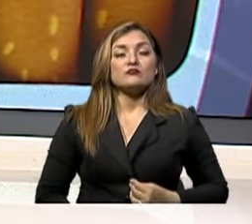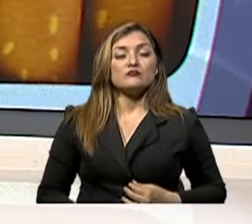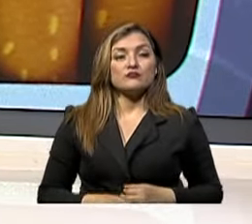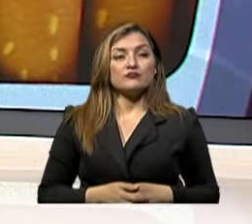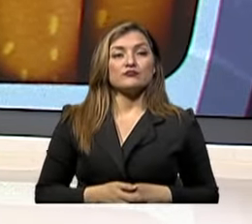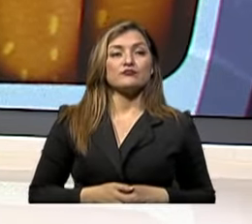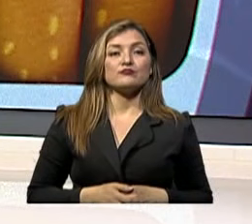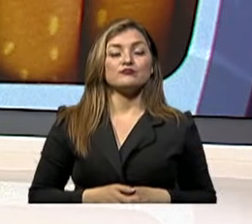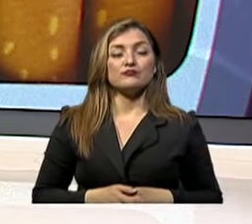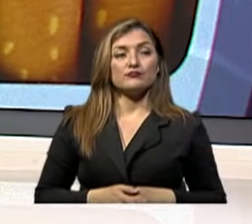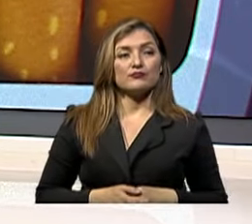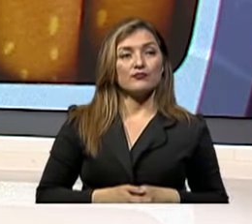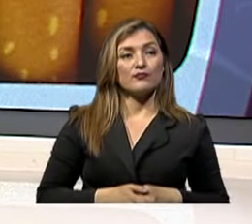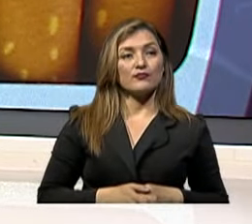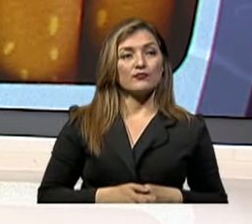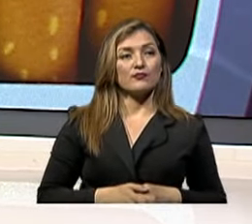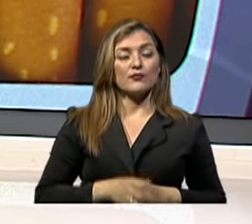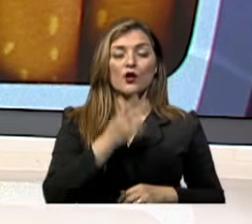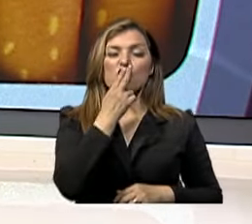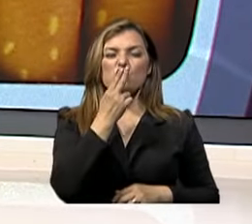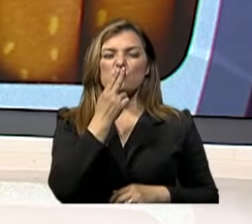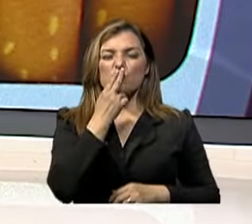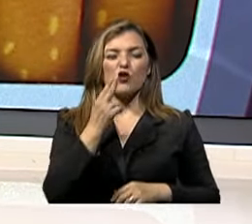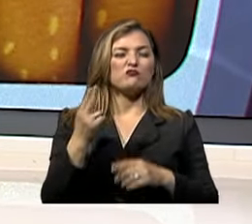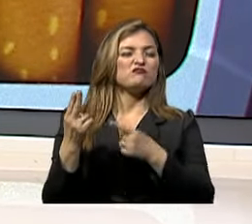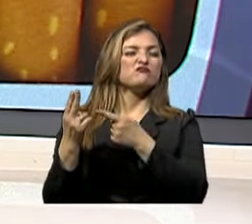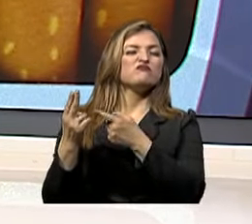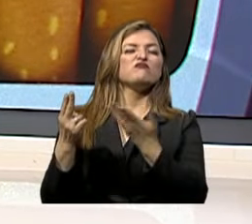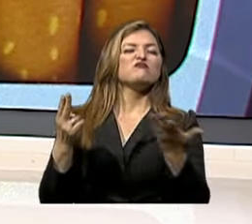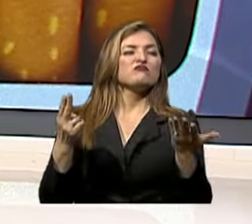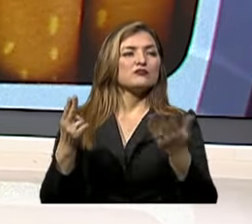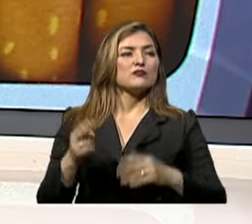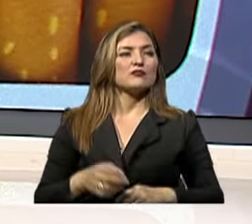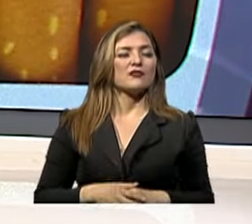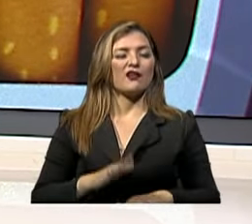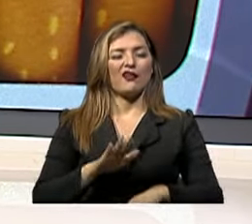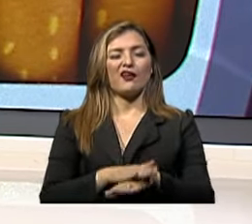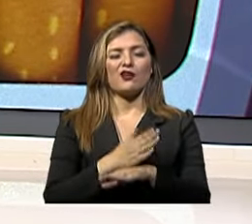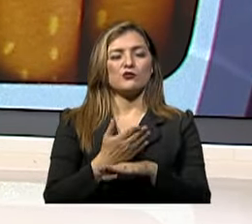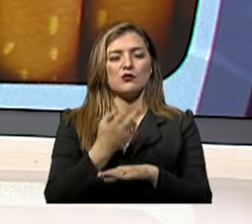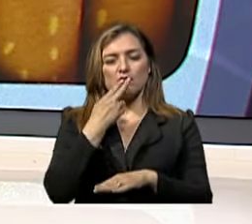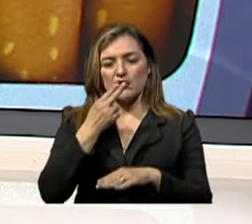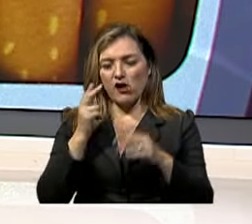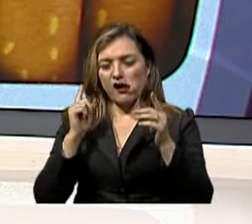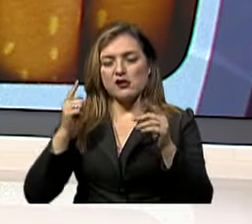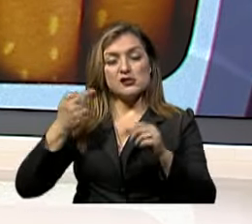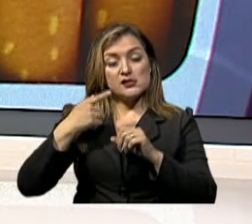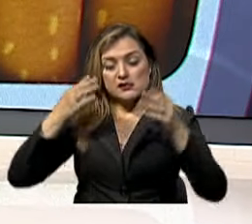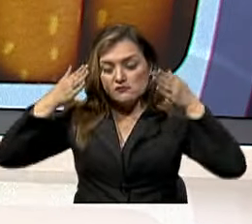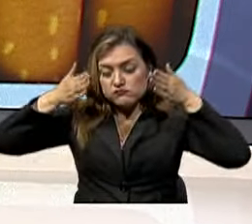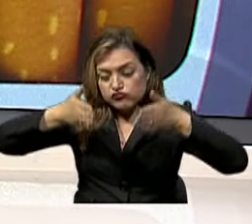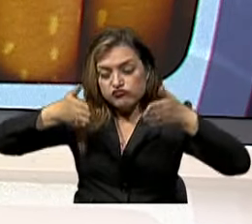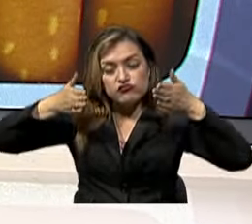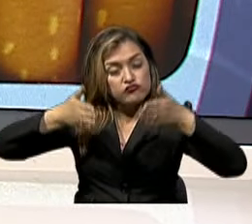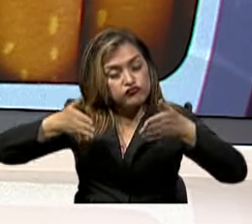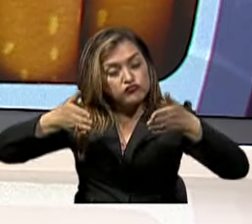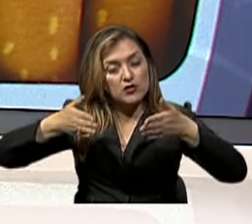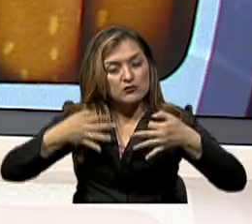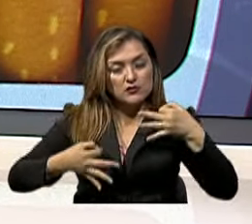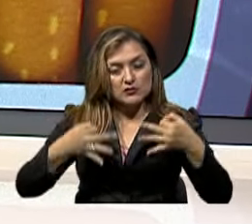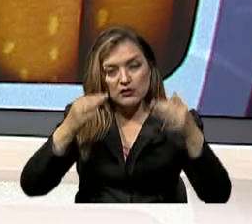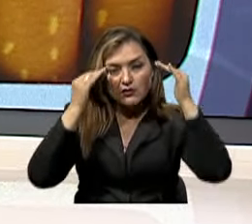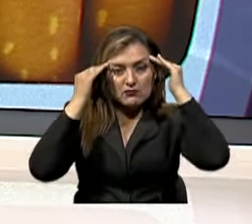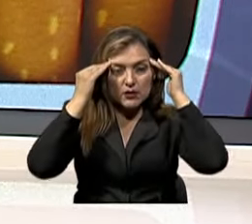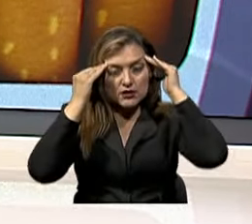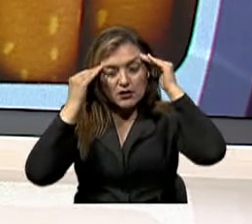potente tabaco en términos de sustancias Causa adicción física No solamente psíquica,